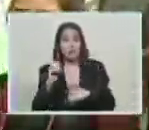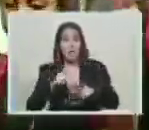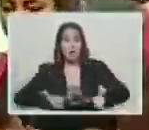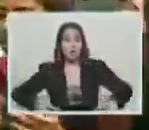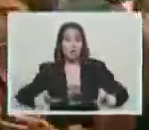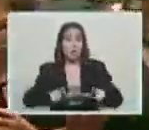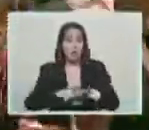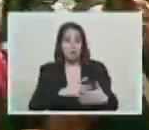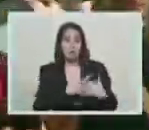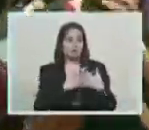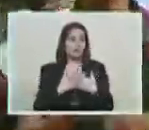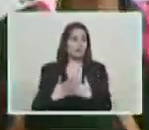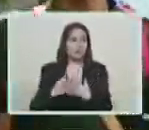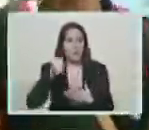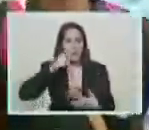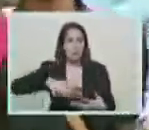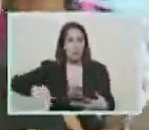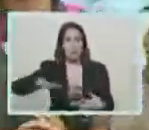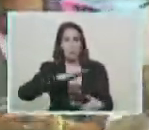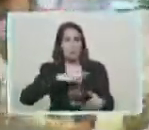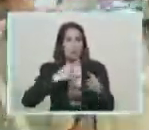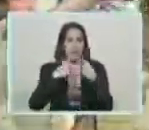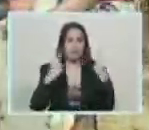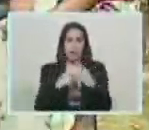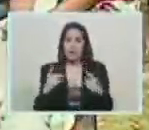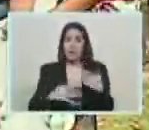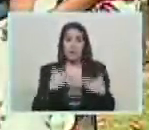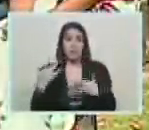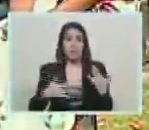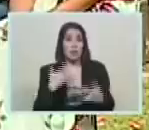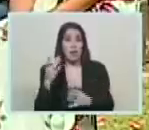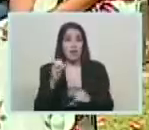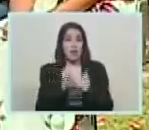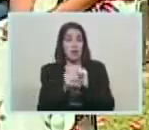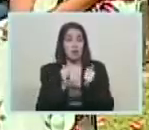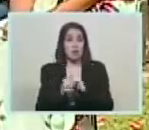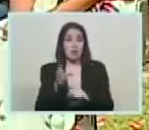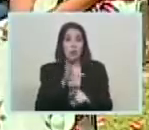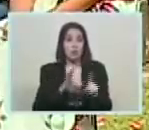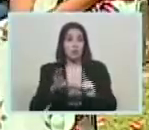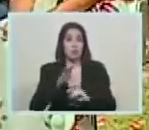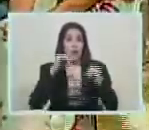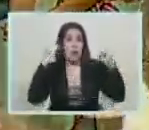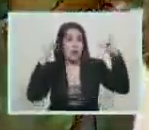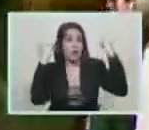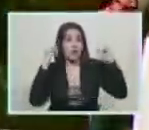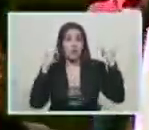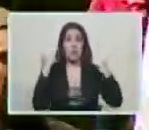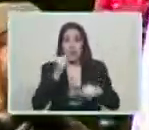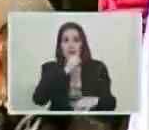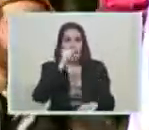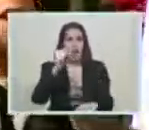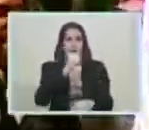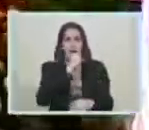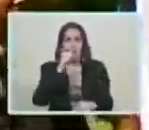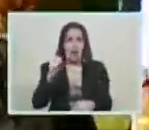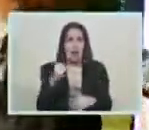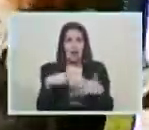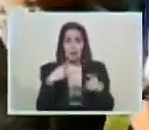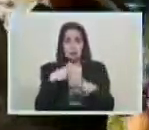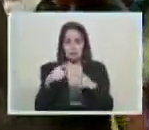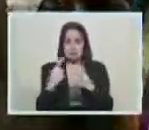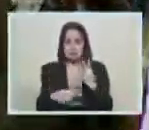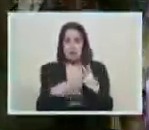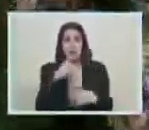calidad al pueblo venezolano, con actividades deportivas, culturales, con conciertos, también con toda la política de turismo.